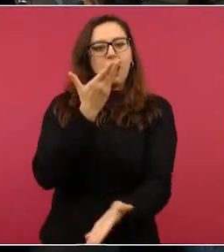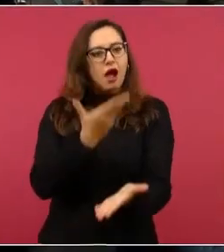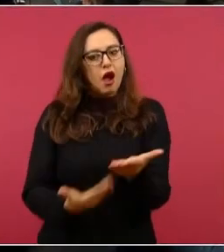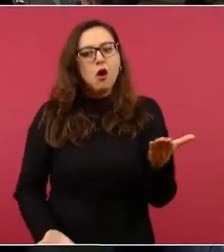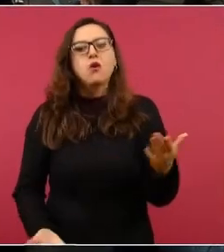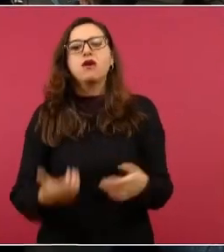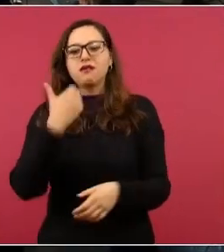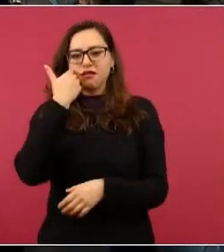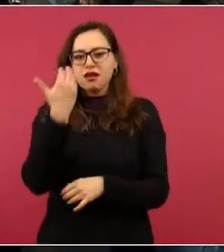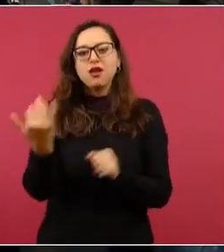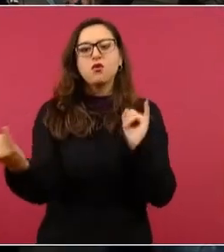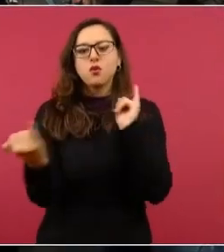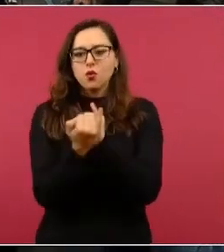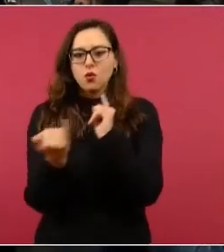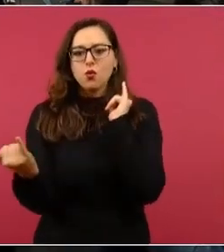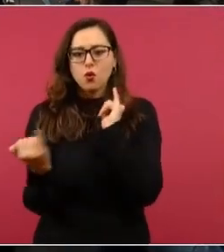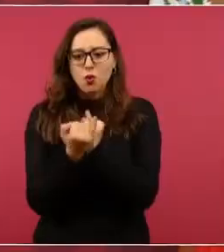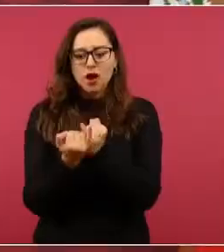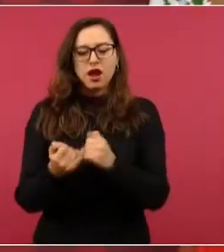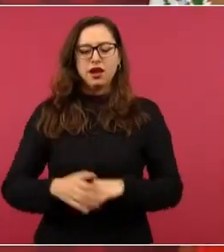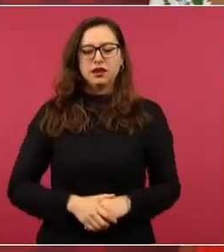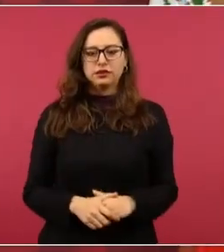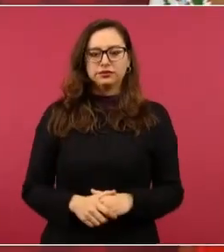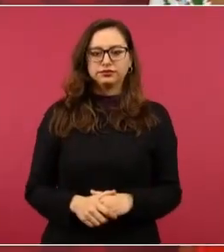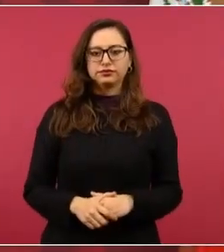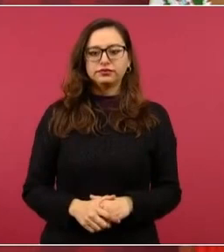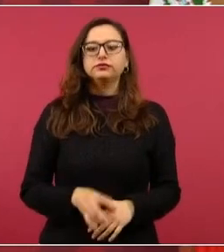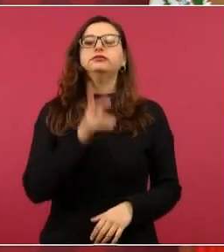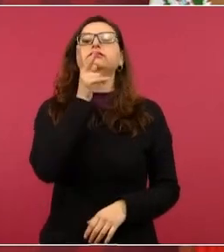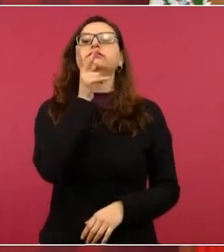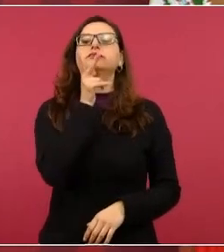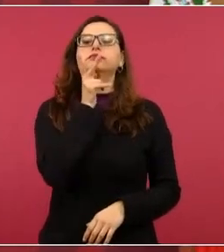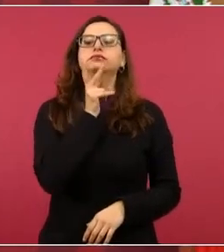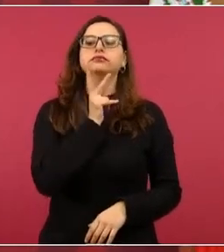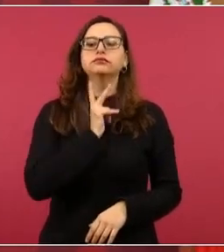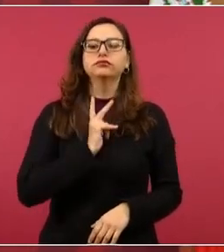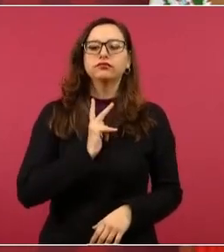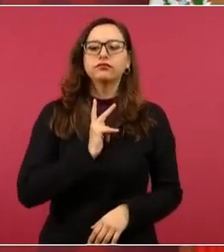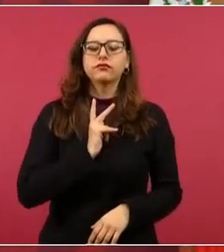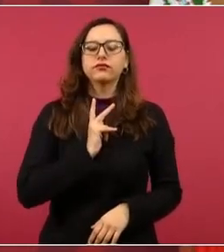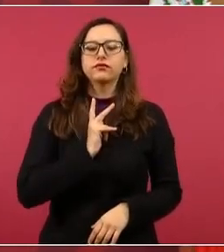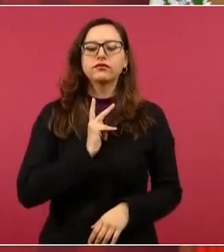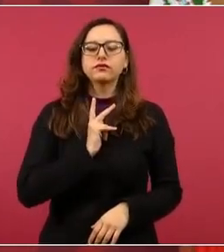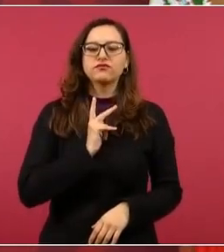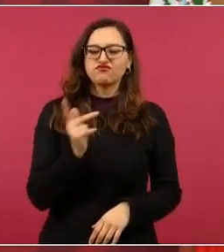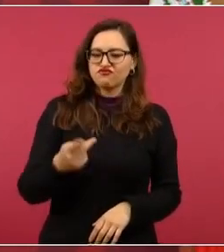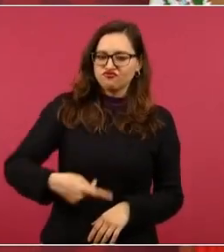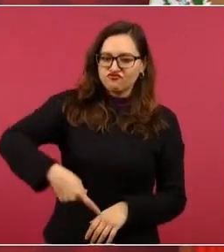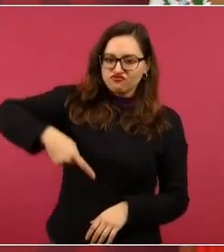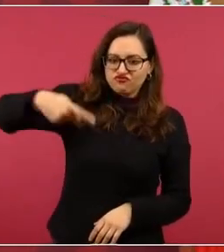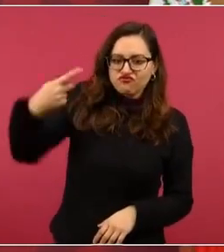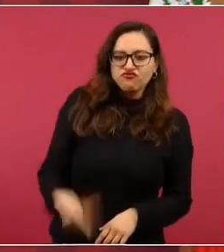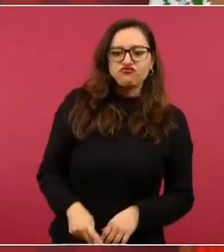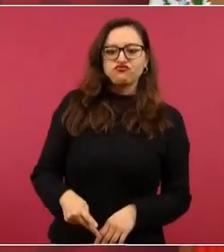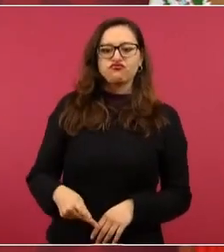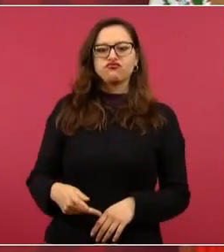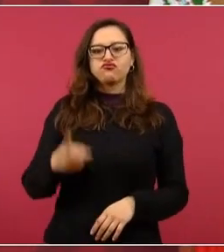Vengo acarreado porque quiero que el petróleo sea de la nación,